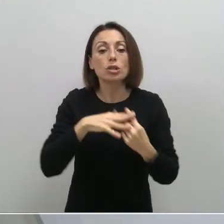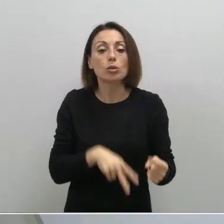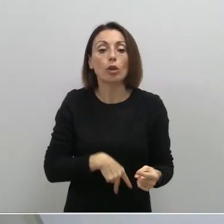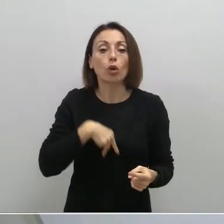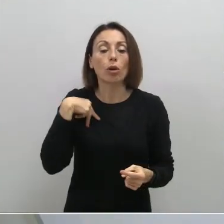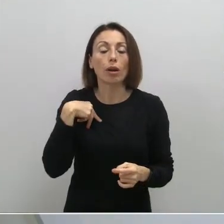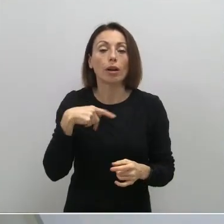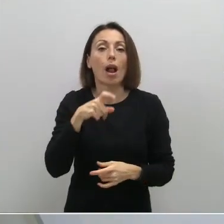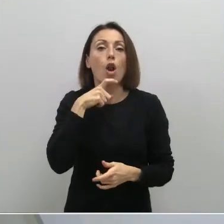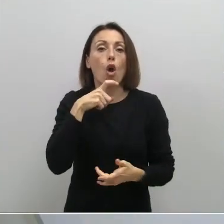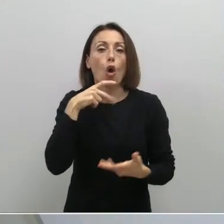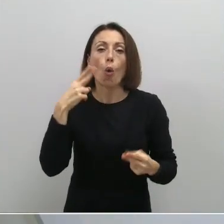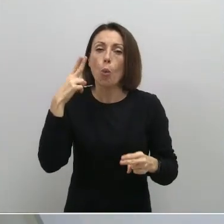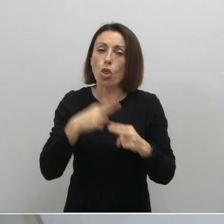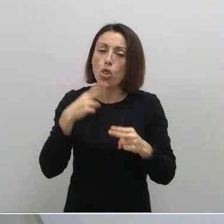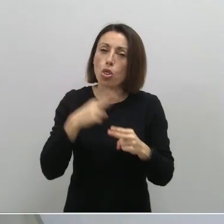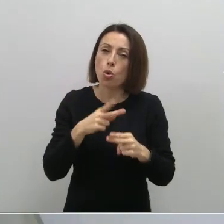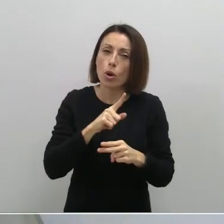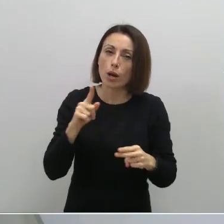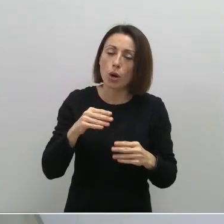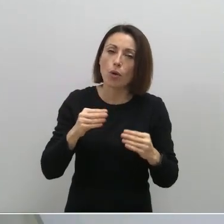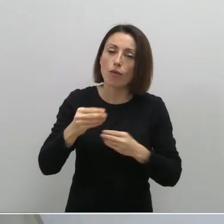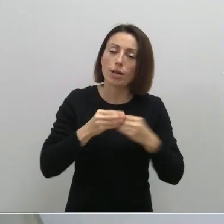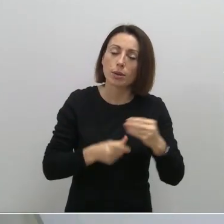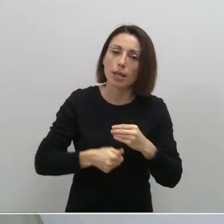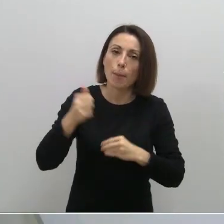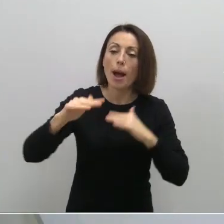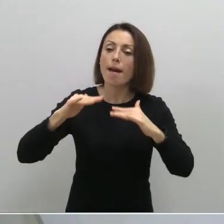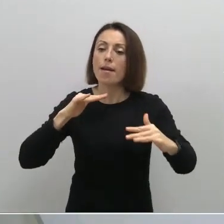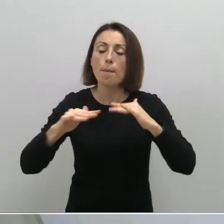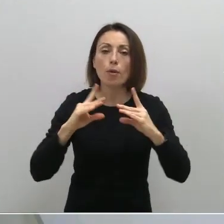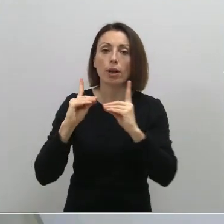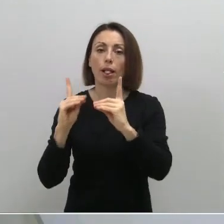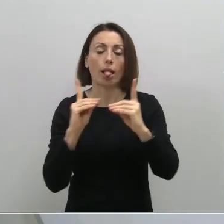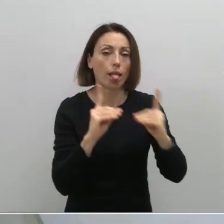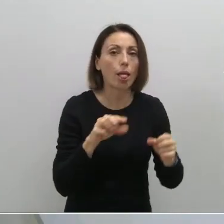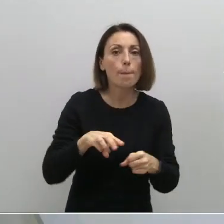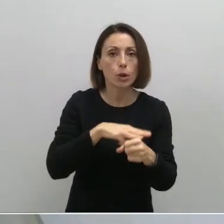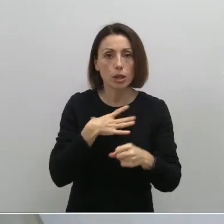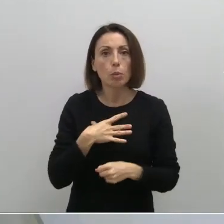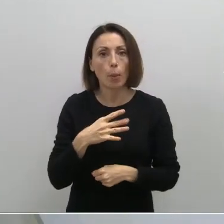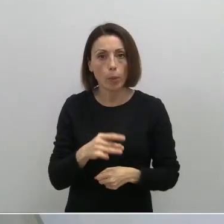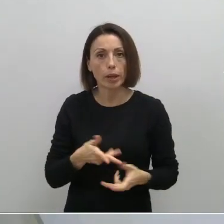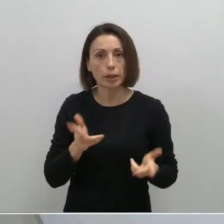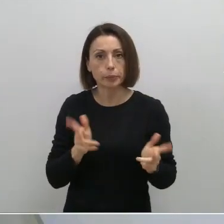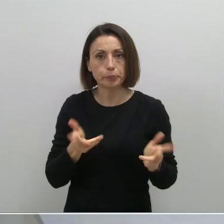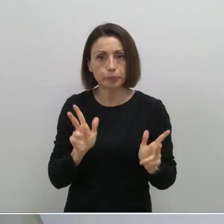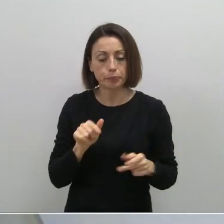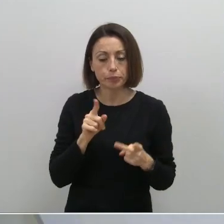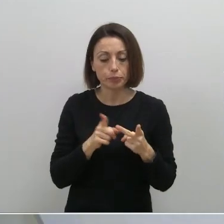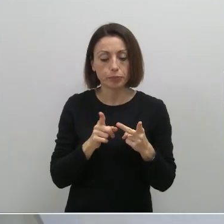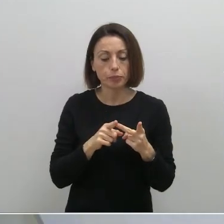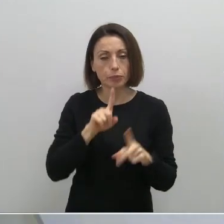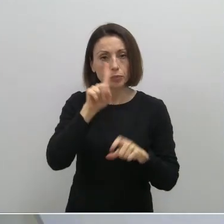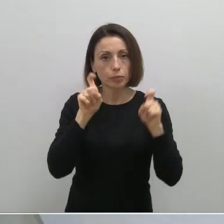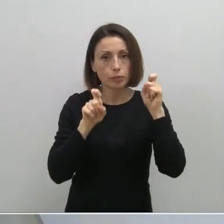no era tan dura y se podía permitir la movilidad entre el resto de municipios. Esa ha sido una de las preguntas.